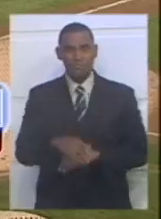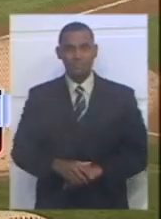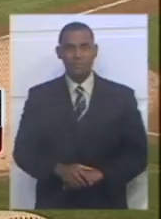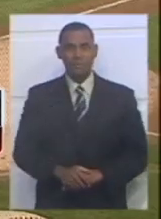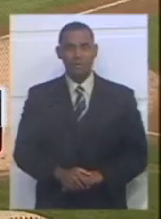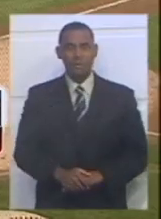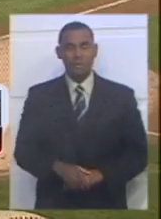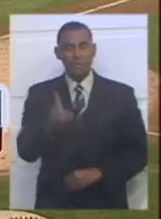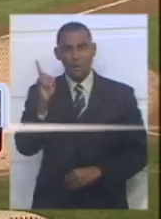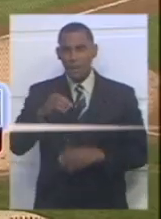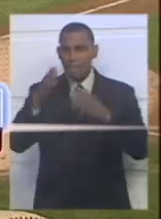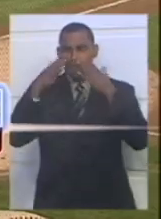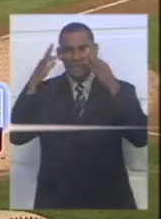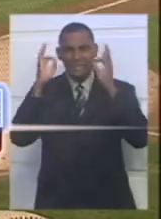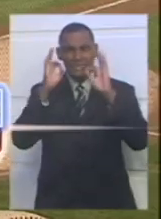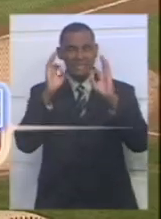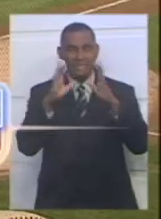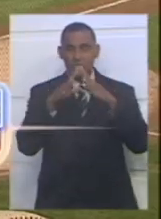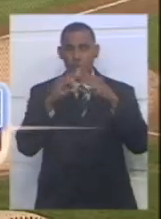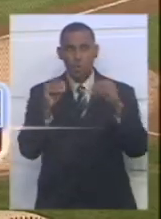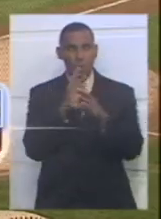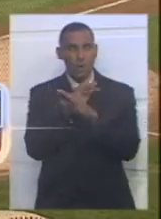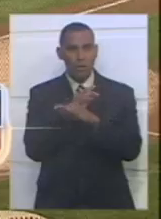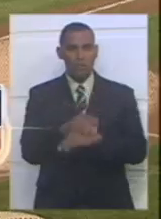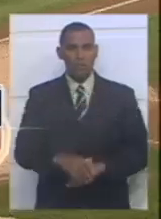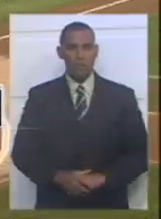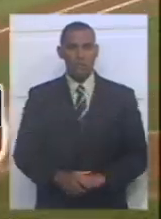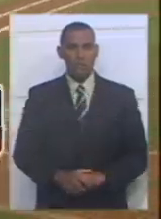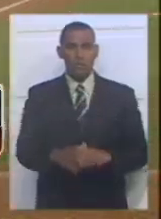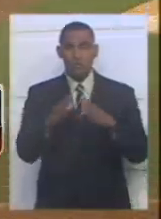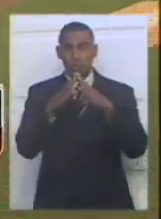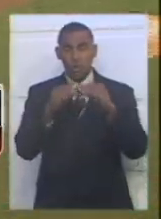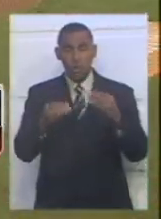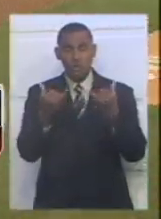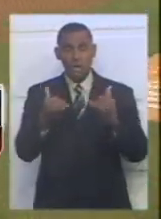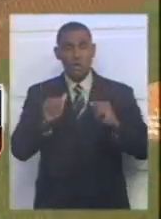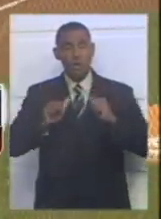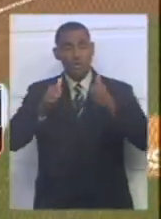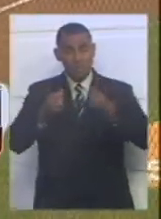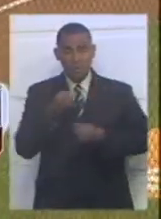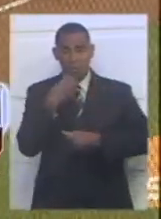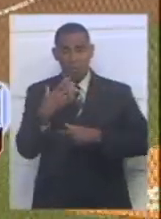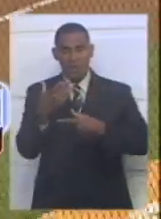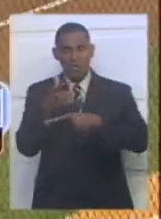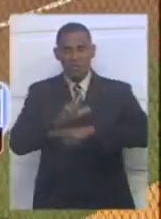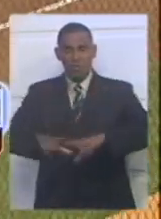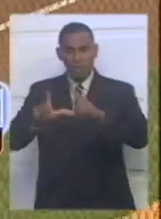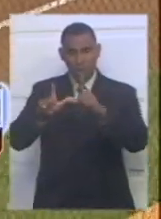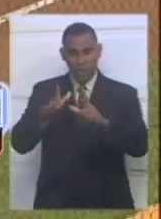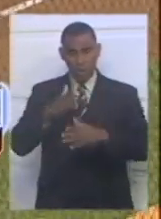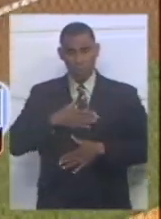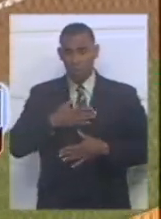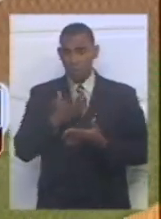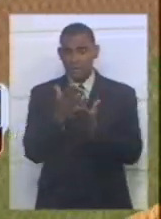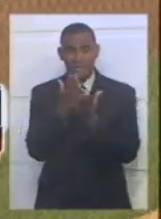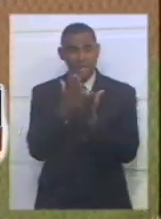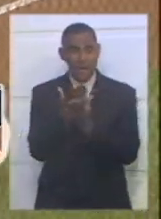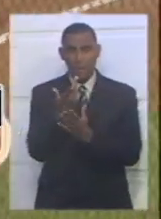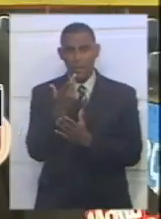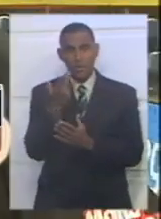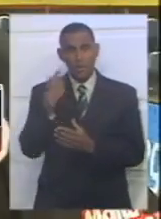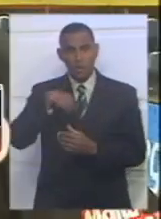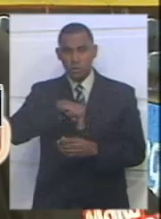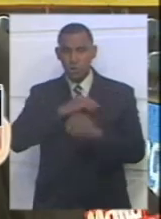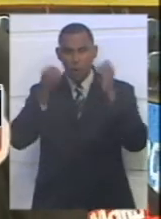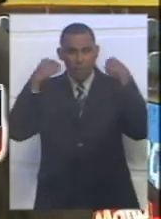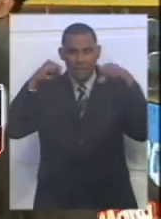siempre estoy allí pendiente de cualquier situación, puedo estar listo para jugar cualquier posición y eso es lo que me tiene activo. Siempre estoy en la